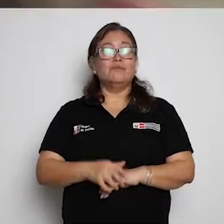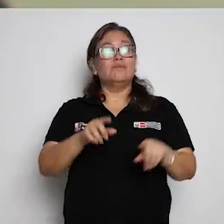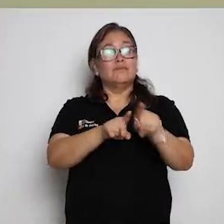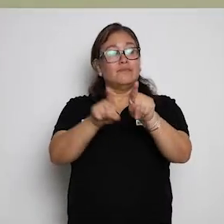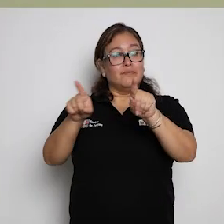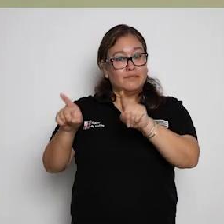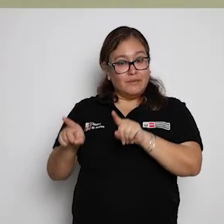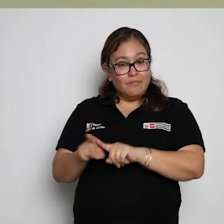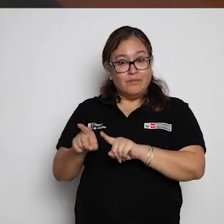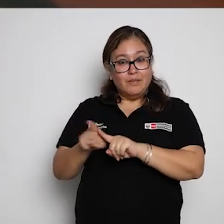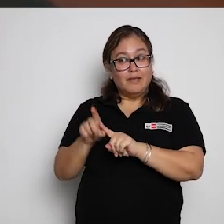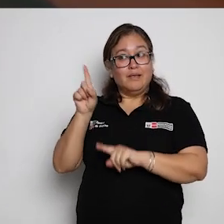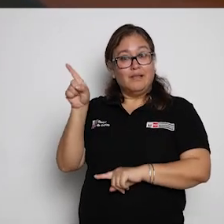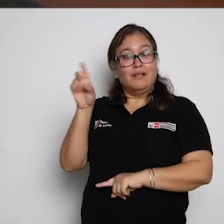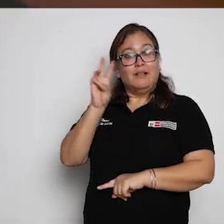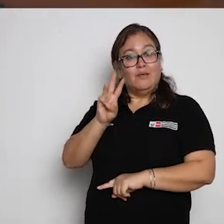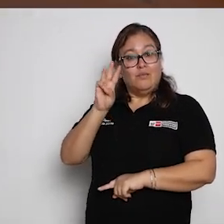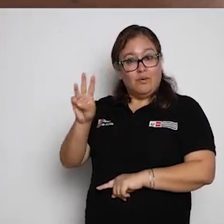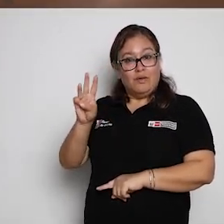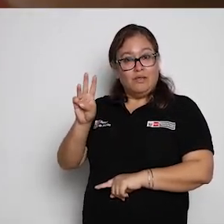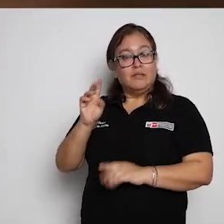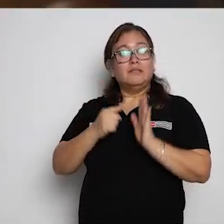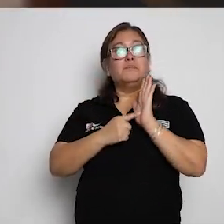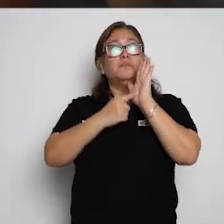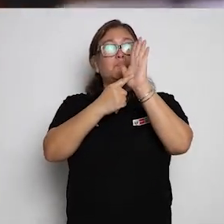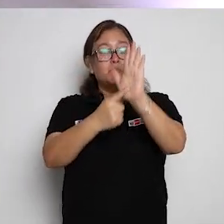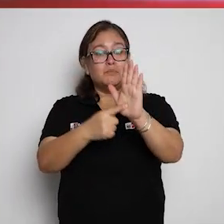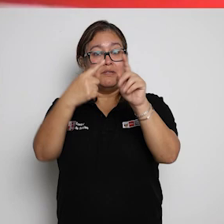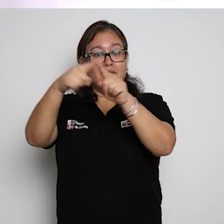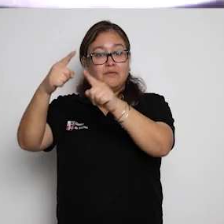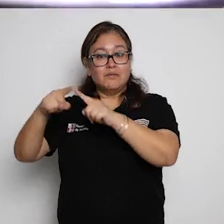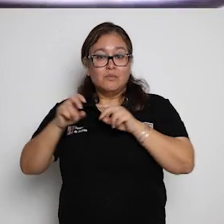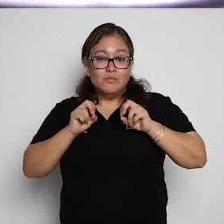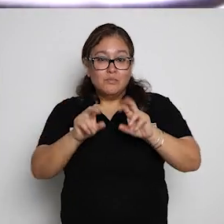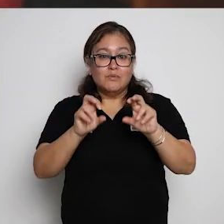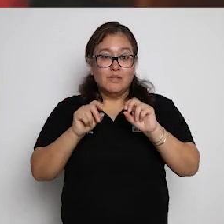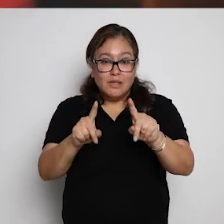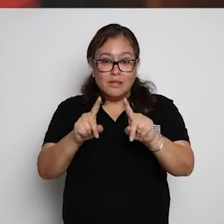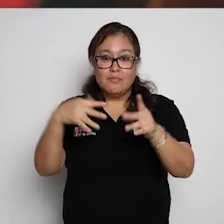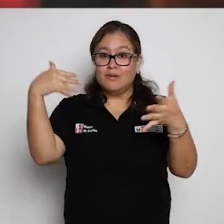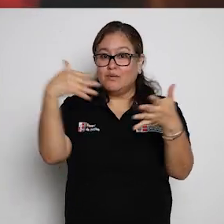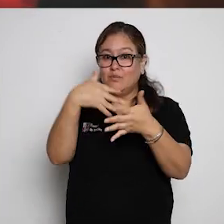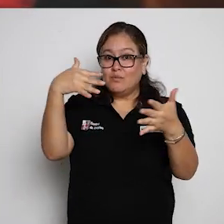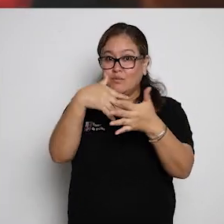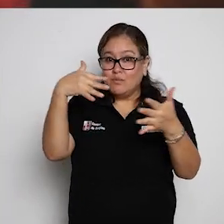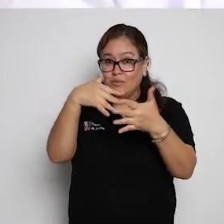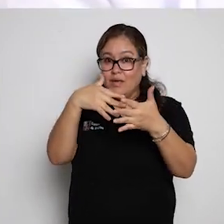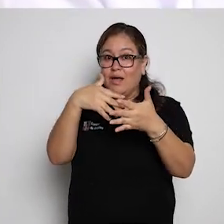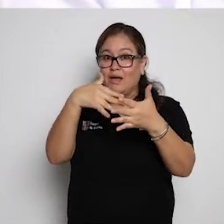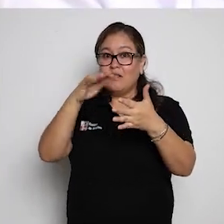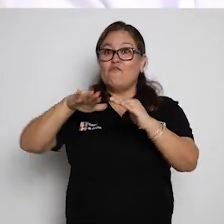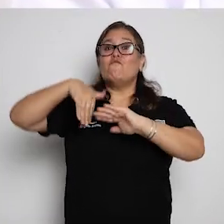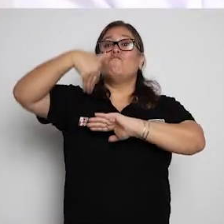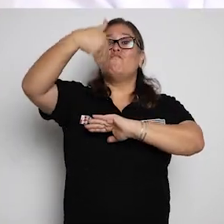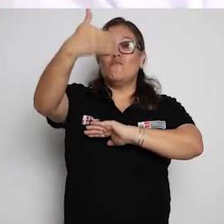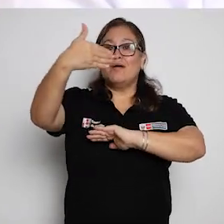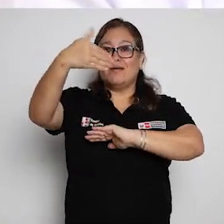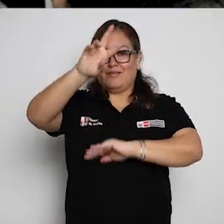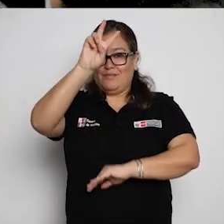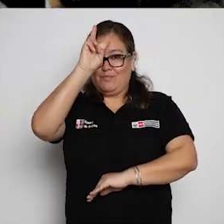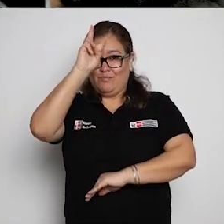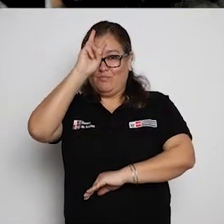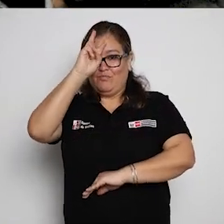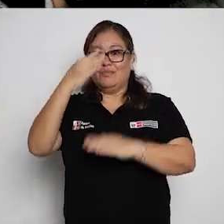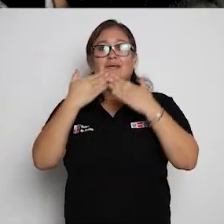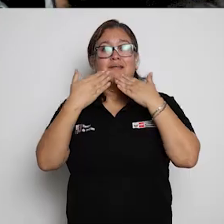Además, Mi Carrera muestra las oportunidades que tienen los jóvenes para formarse como profesionales fuera del Perú,